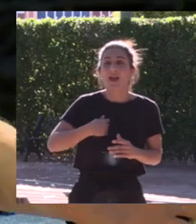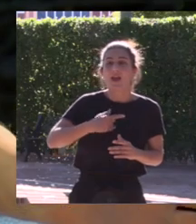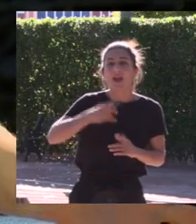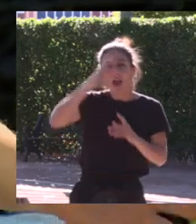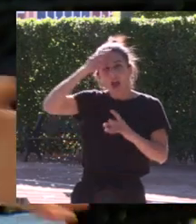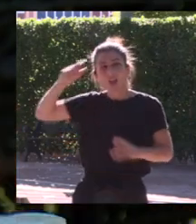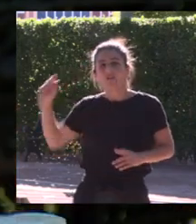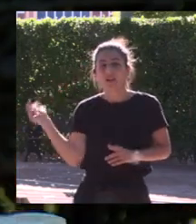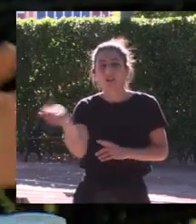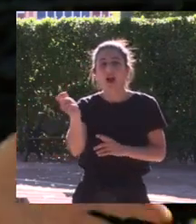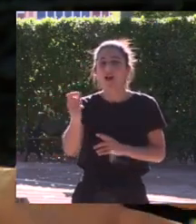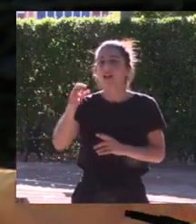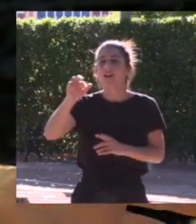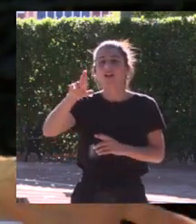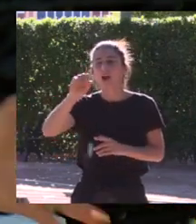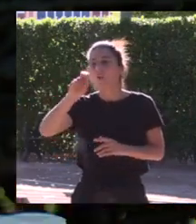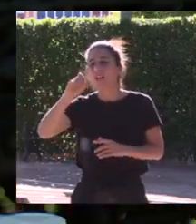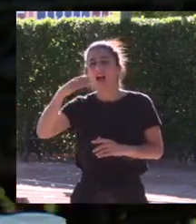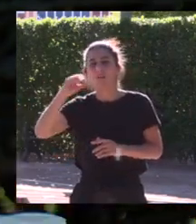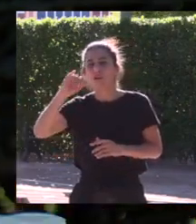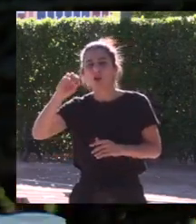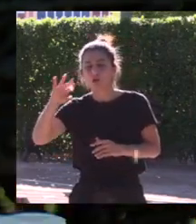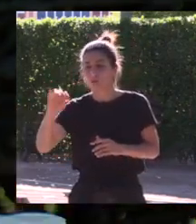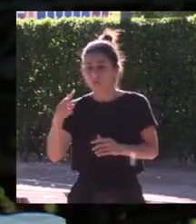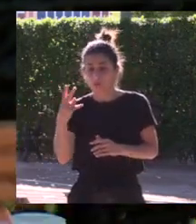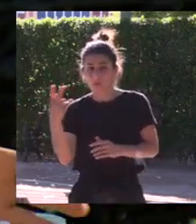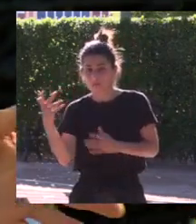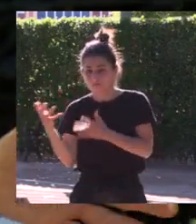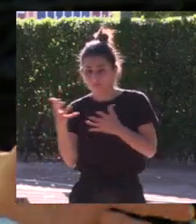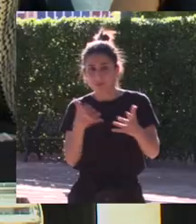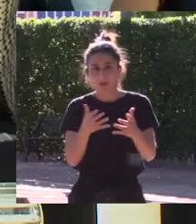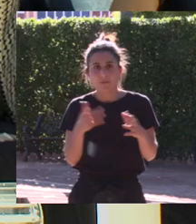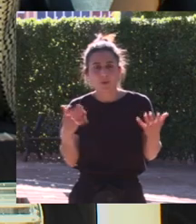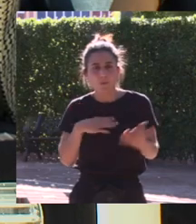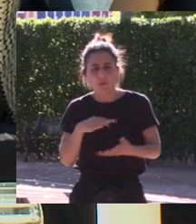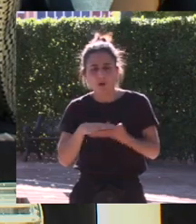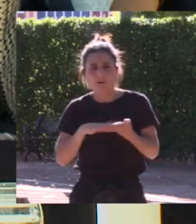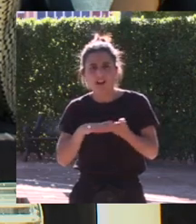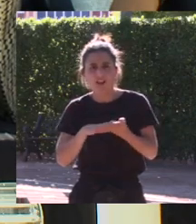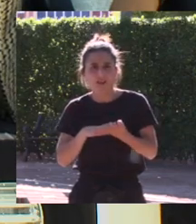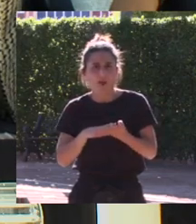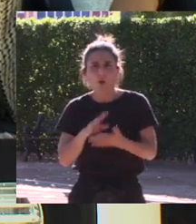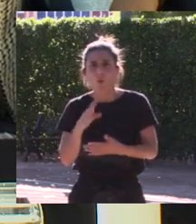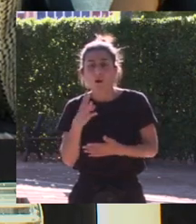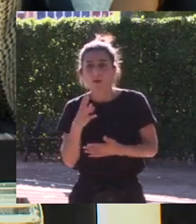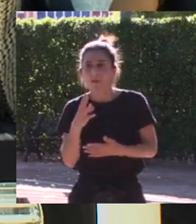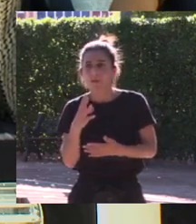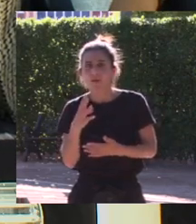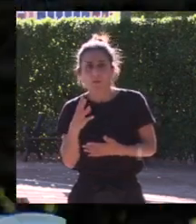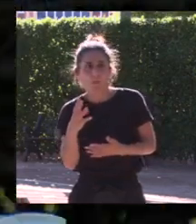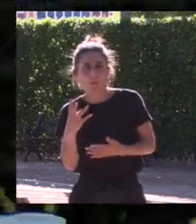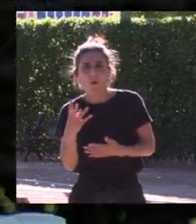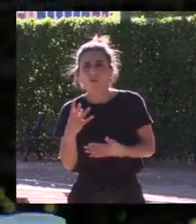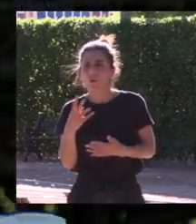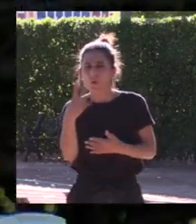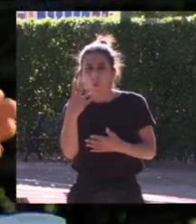Cagliotto muy pocos más lo pueden decir pero es que podríamos estar hablando a lo mejor de cuatro oro olímpicos pero por lo menos de